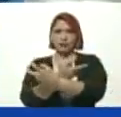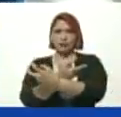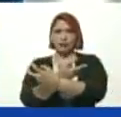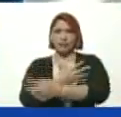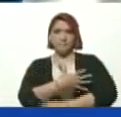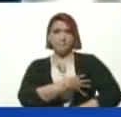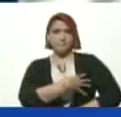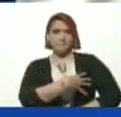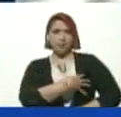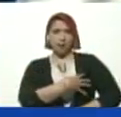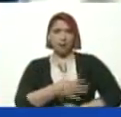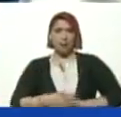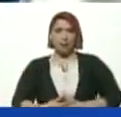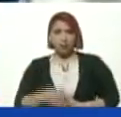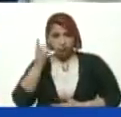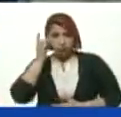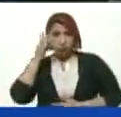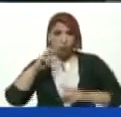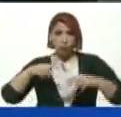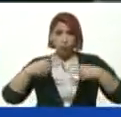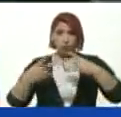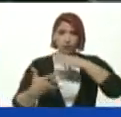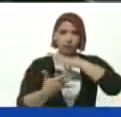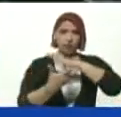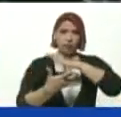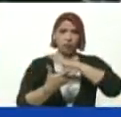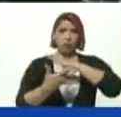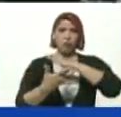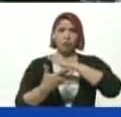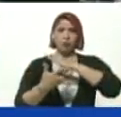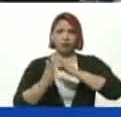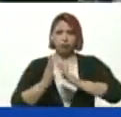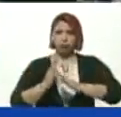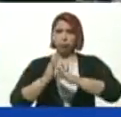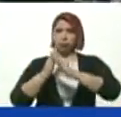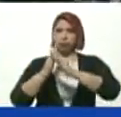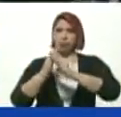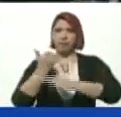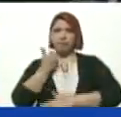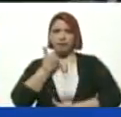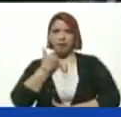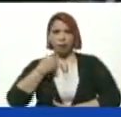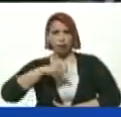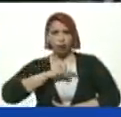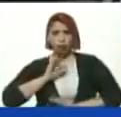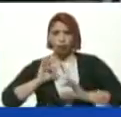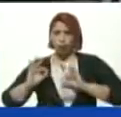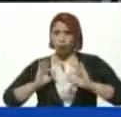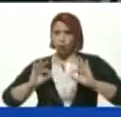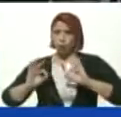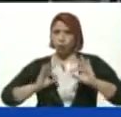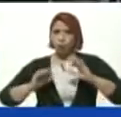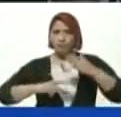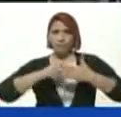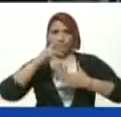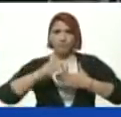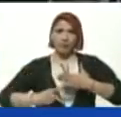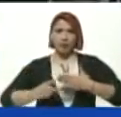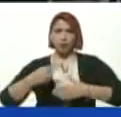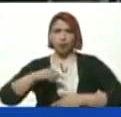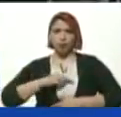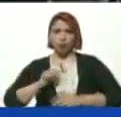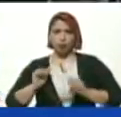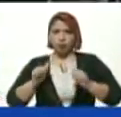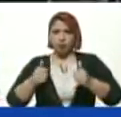Se han creado Nuevas tecnologías De detención Nosotros estamos Preparando un plan Que vamos a lanzar Muy pronto